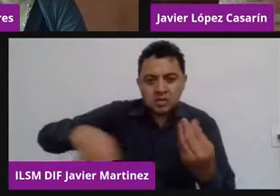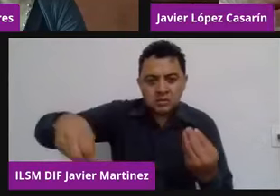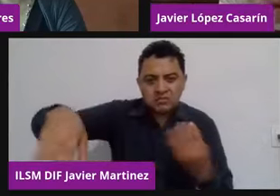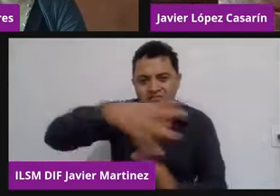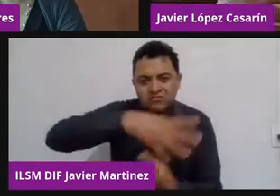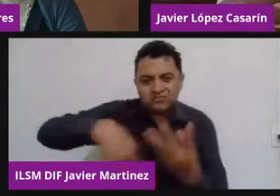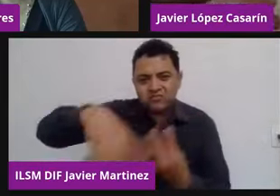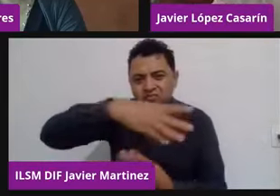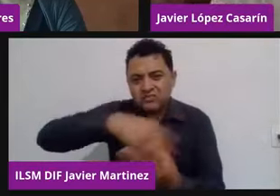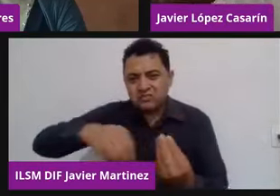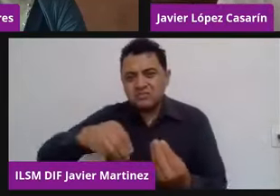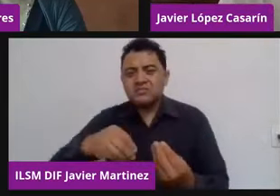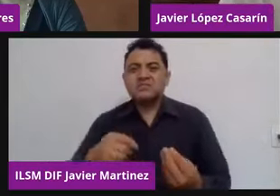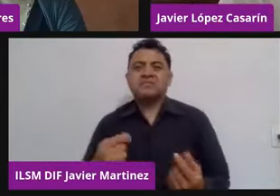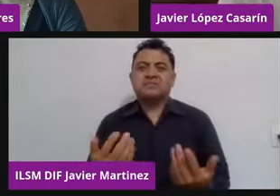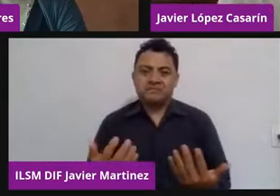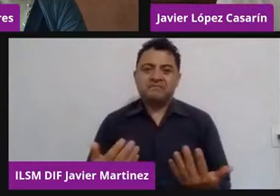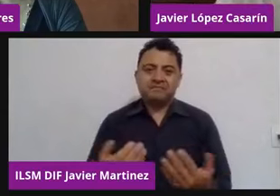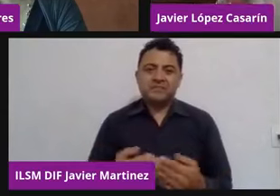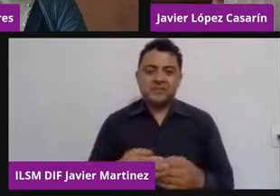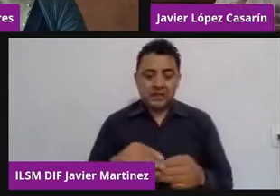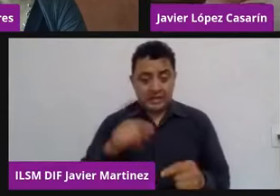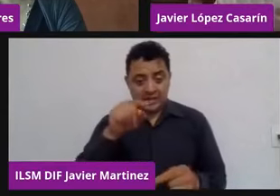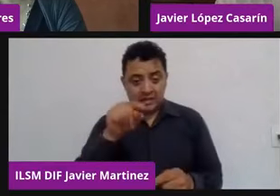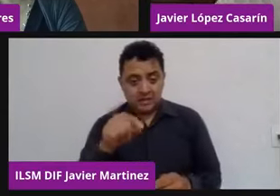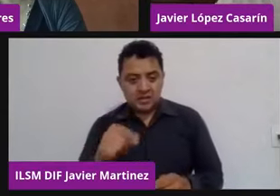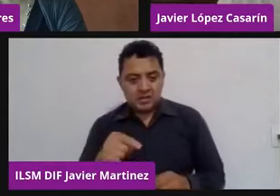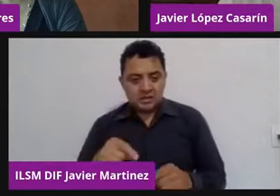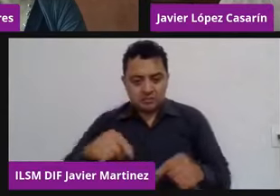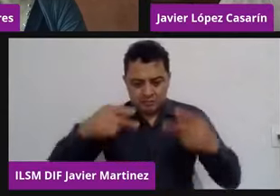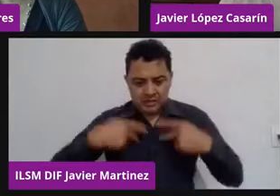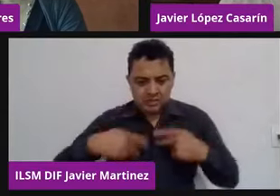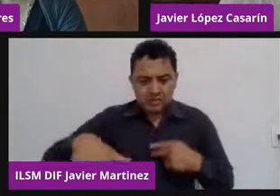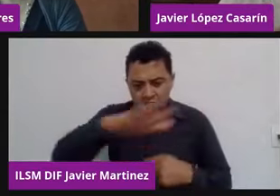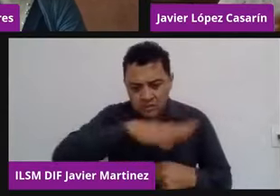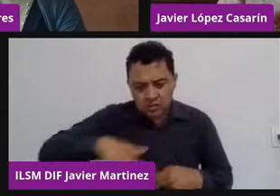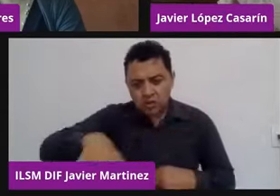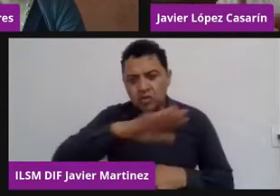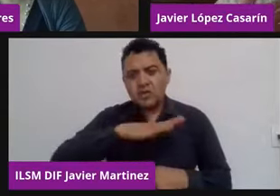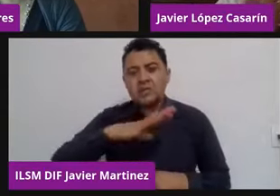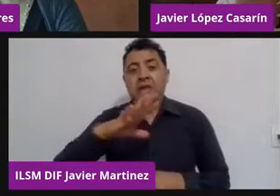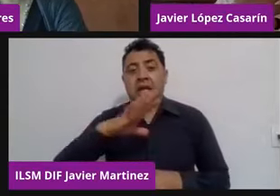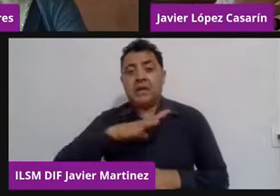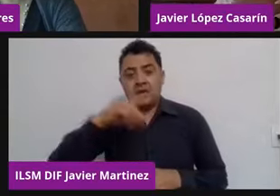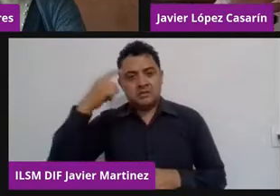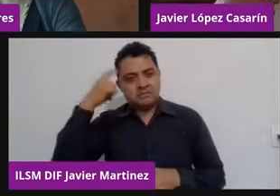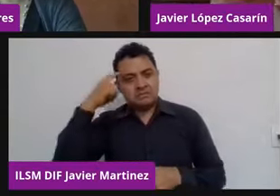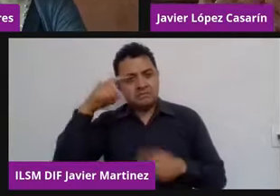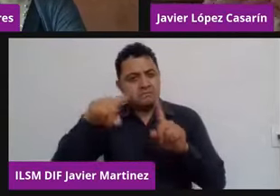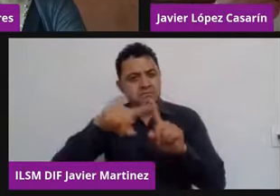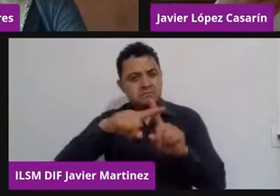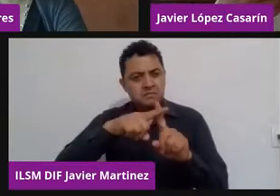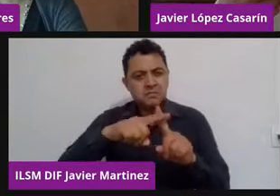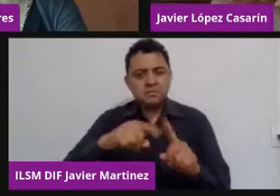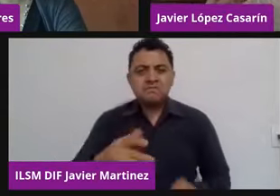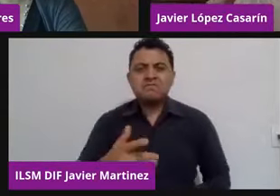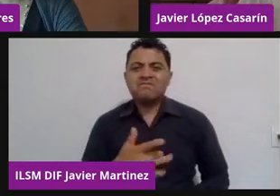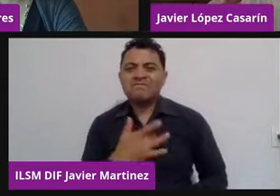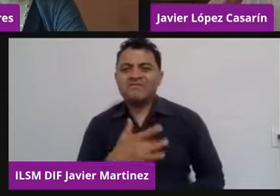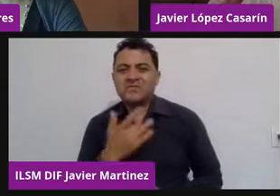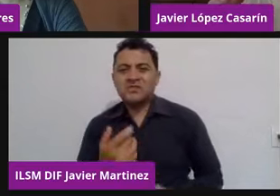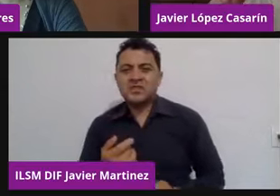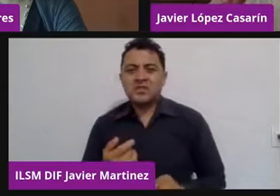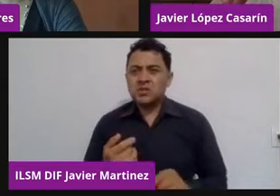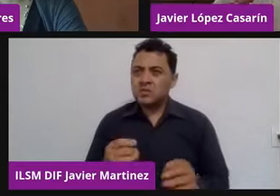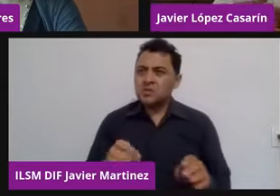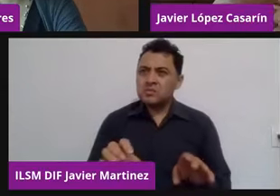que van a tener una repercusión positiva en tu entorno. Y entonces de repente ya hay un sentimiento que me acerca más a